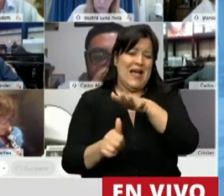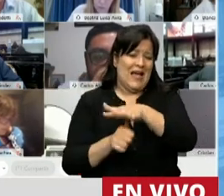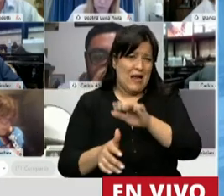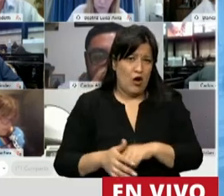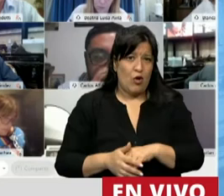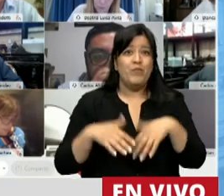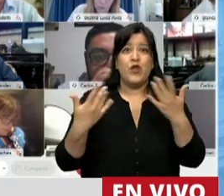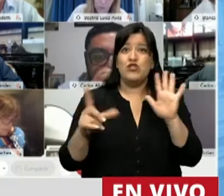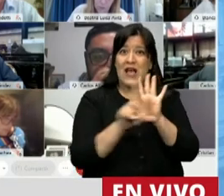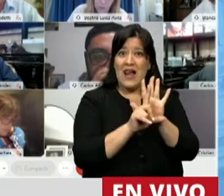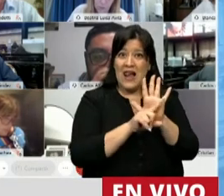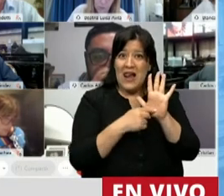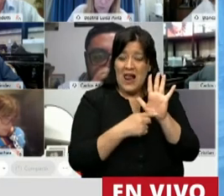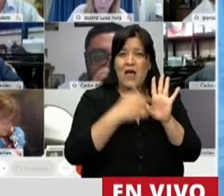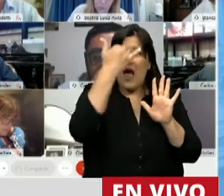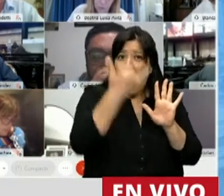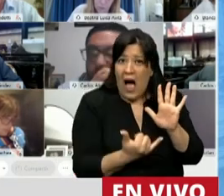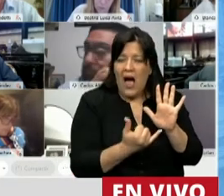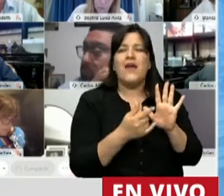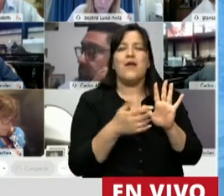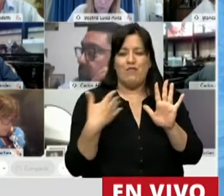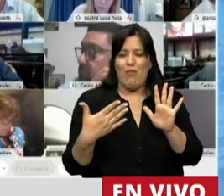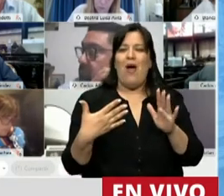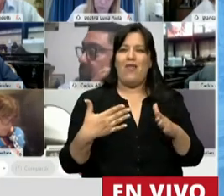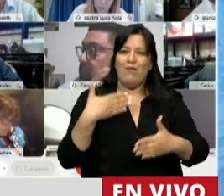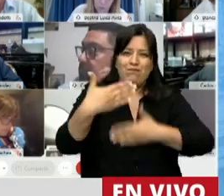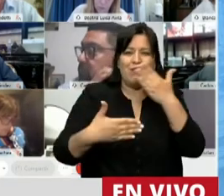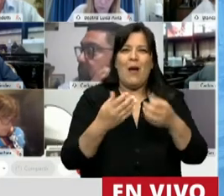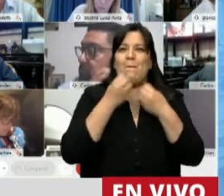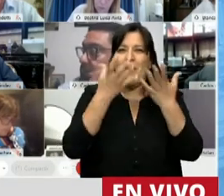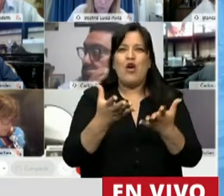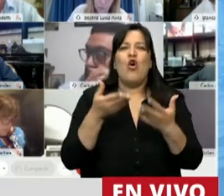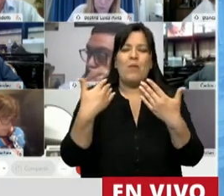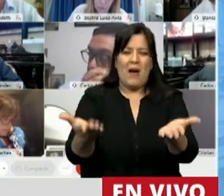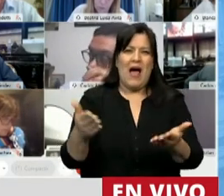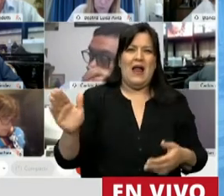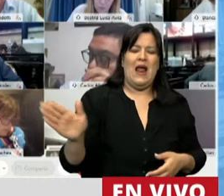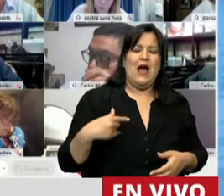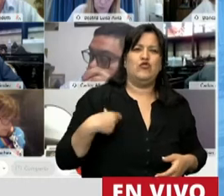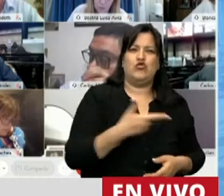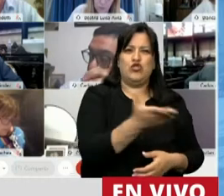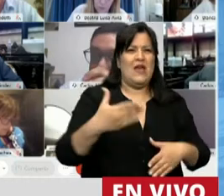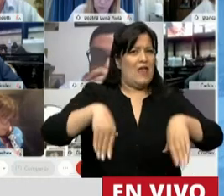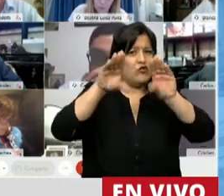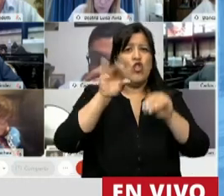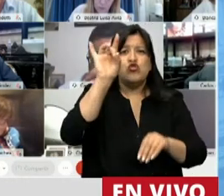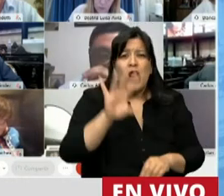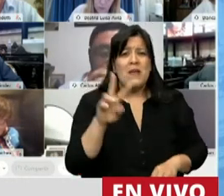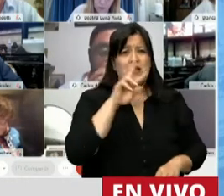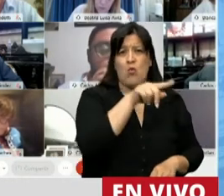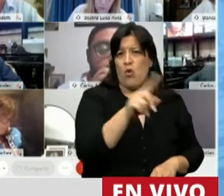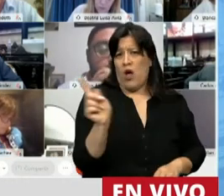dando un gran paso para el bien de toda la sociedad y no solo para las mujeres. Nos estamos